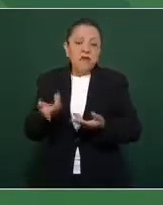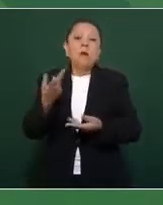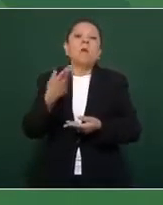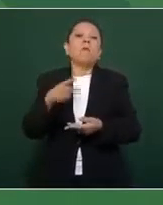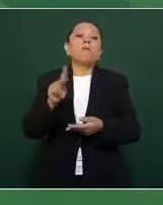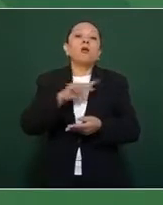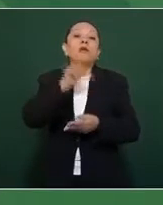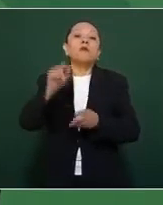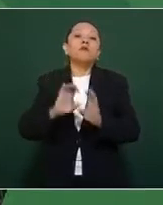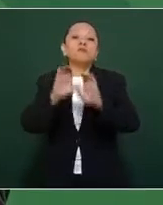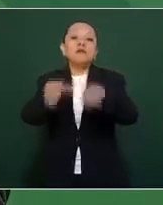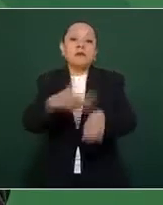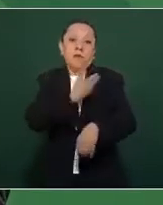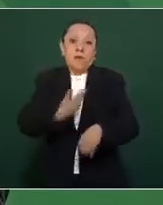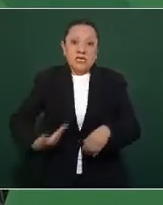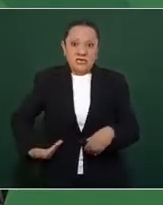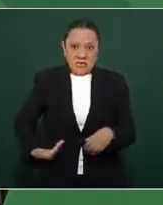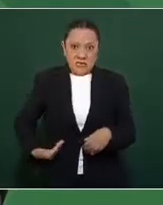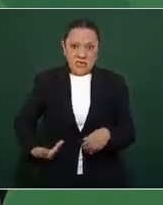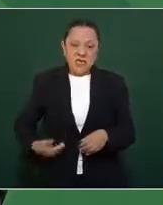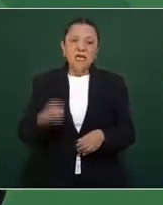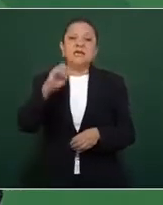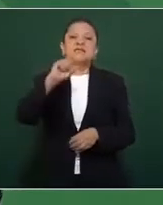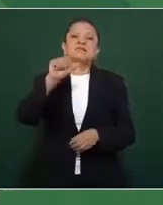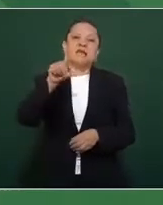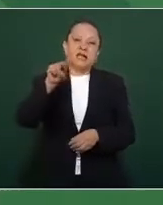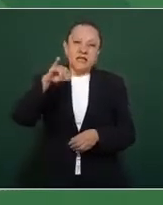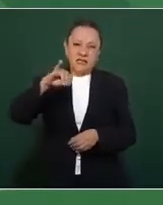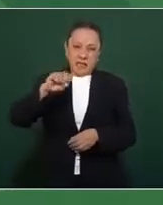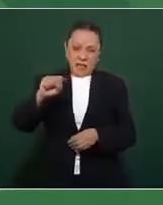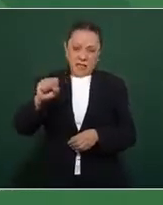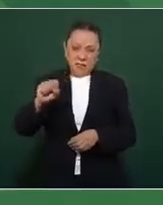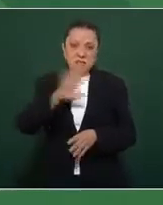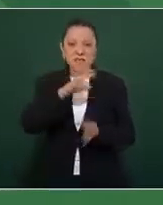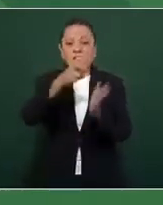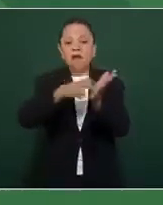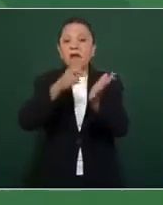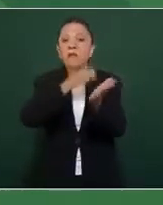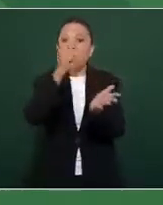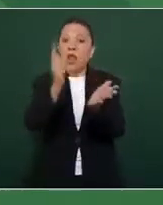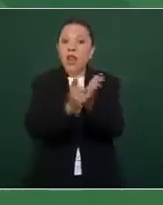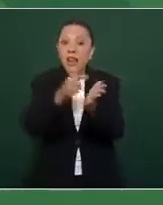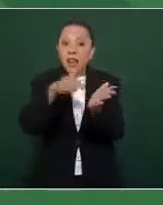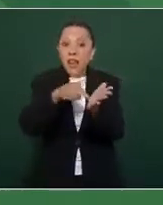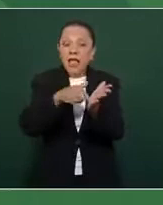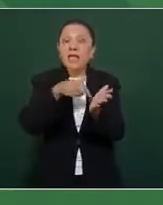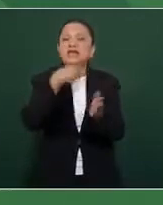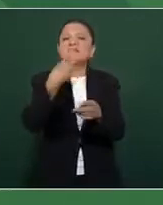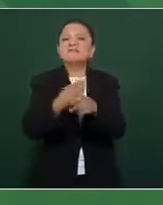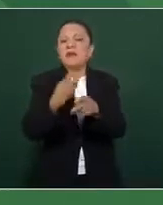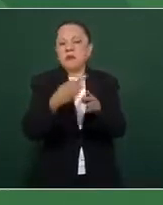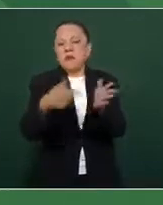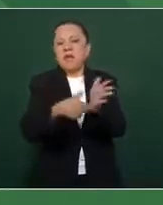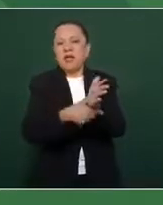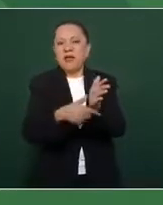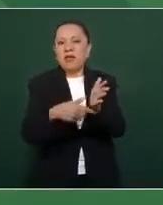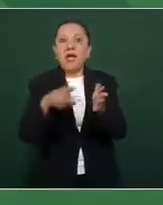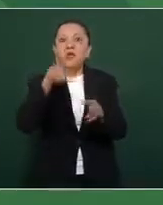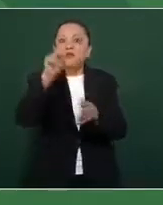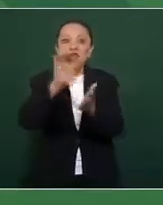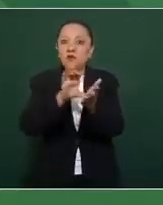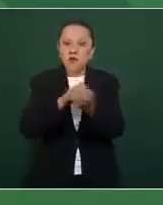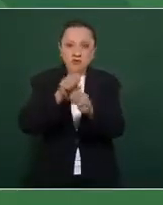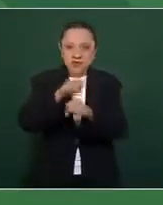Gortari, reformando una ley secundaria, ni siquiera la Constitución, empezaron a otorgar permisos